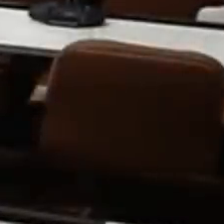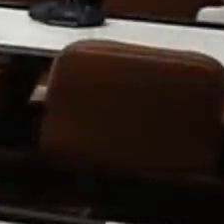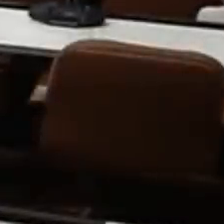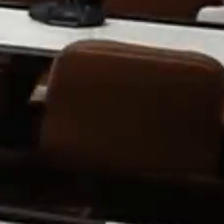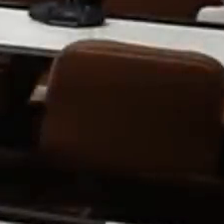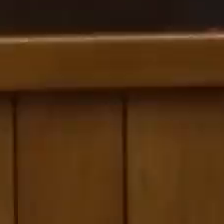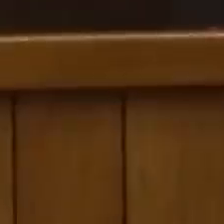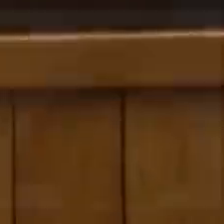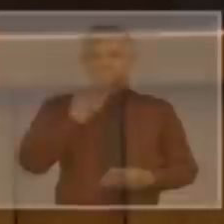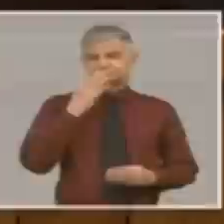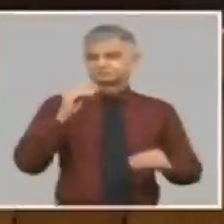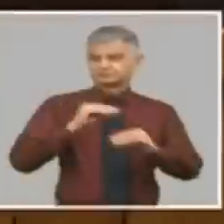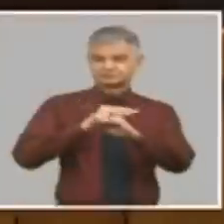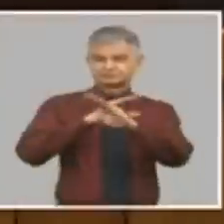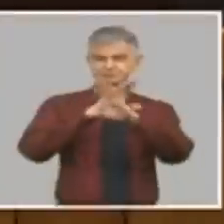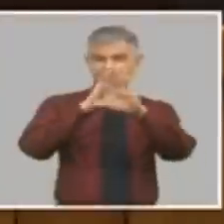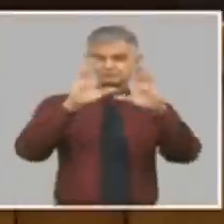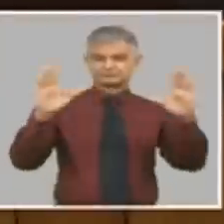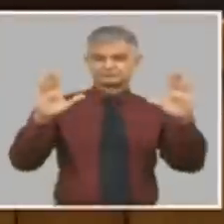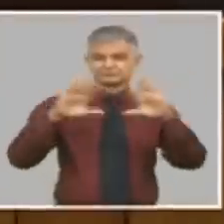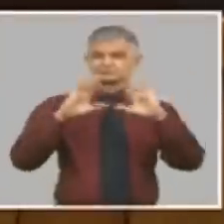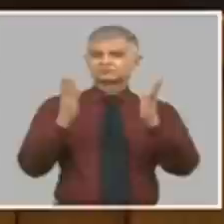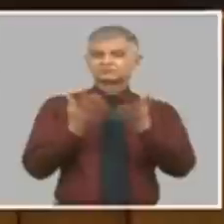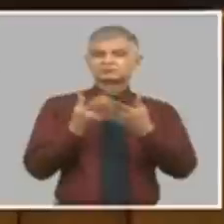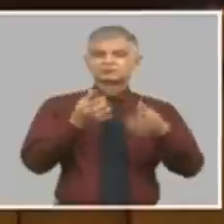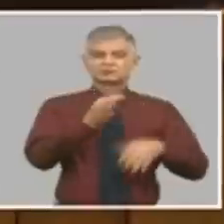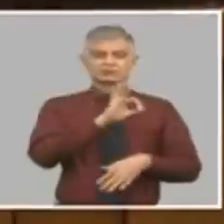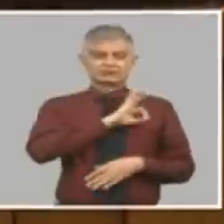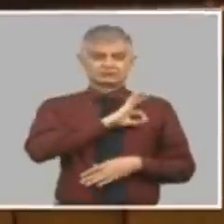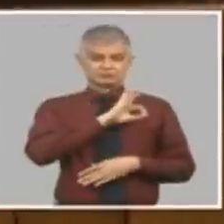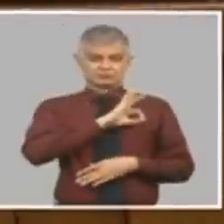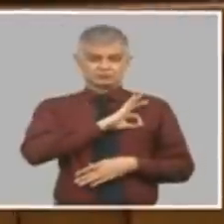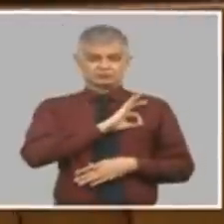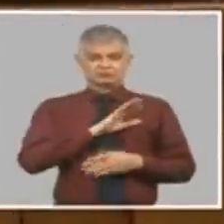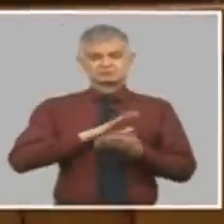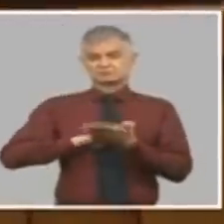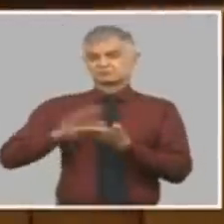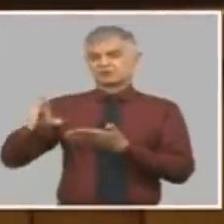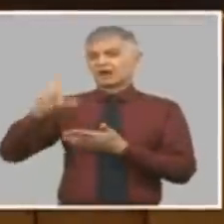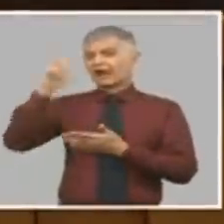Bueno, buenos días a todos los diputados. Permiso, Lazo, Presidente, Marrero.